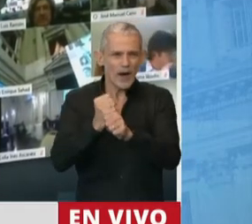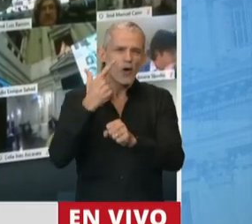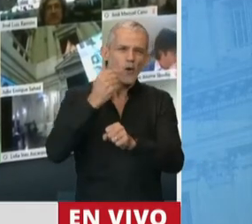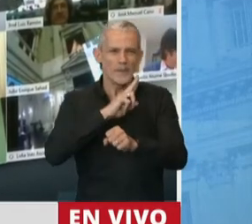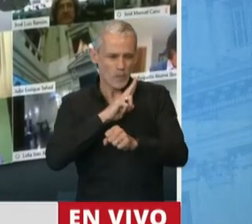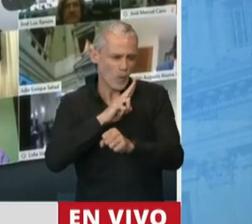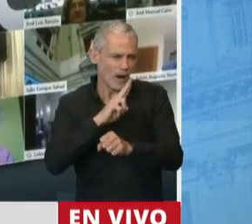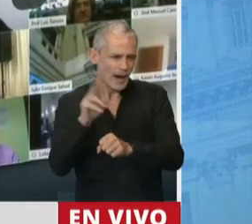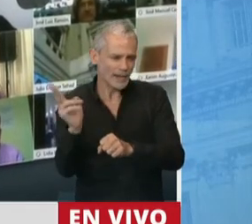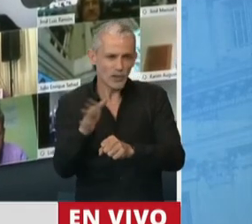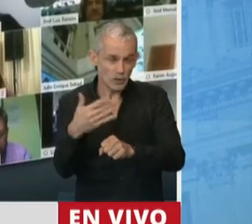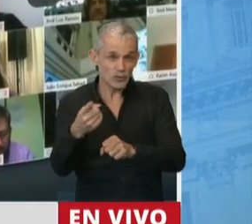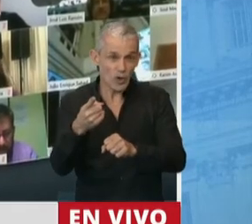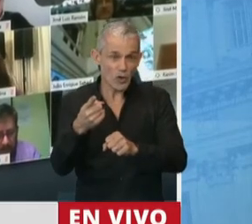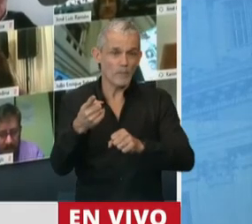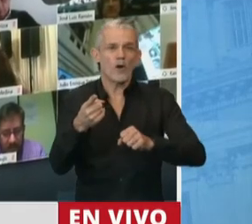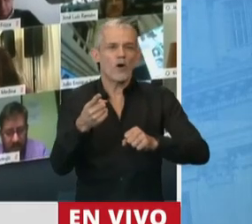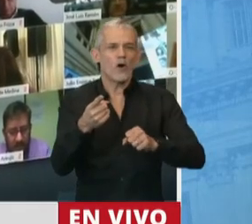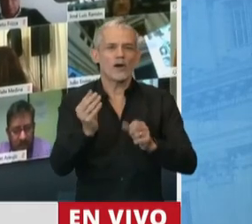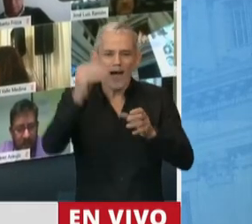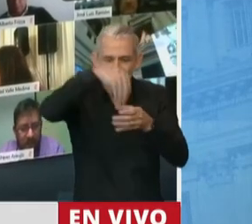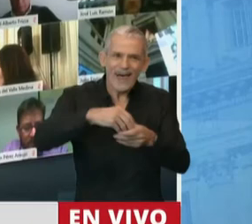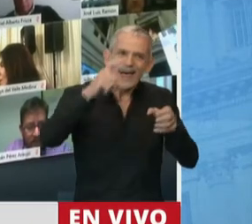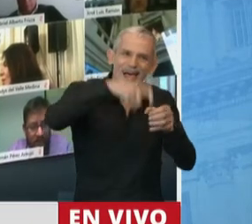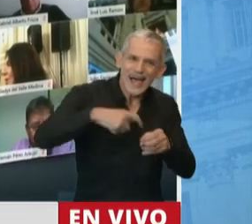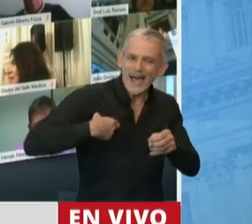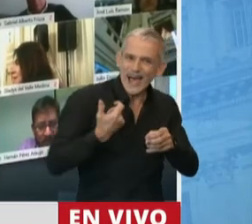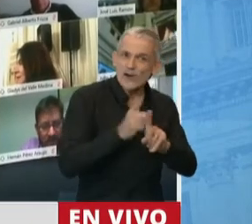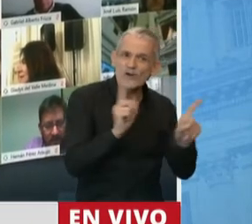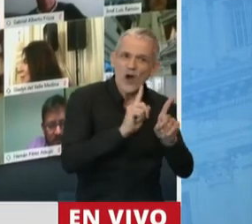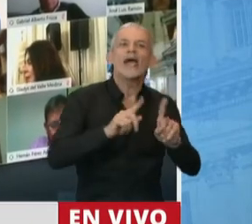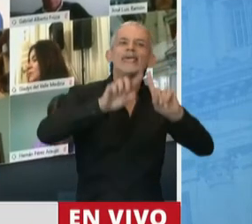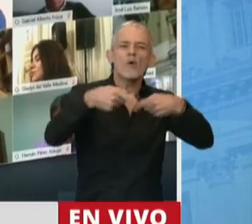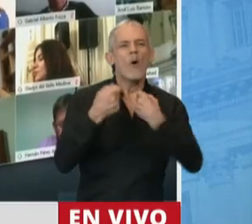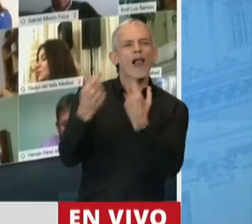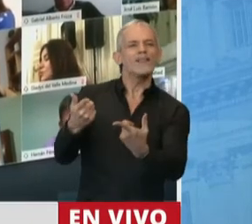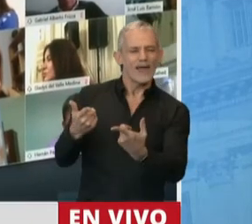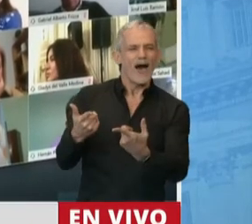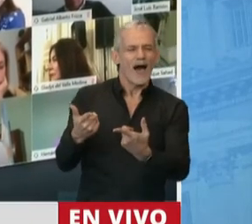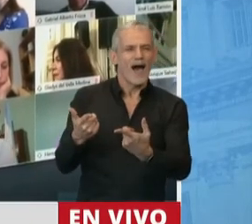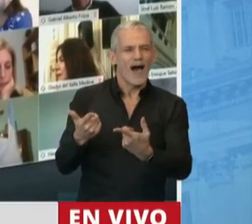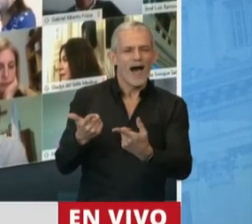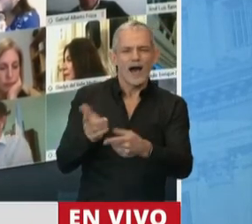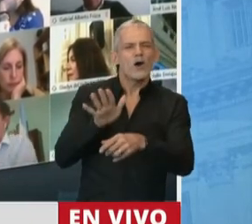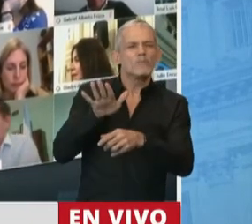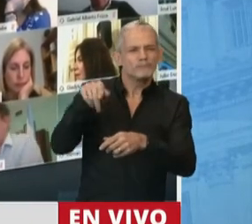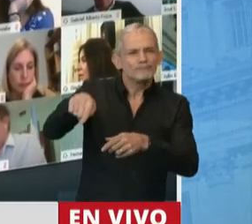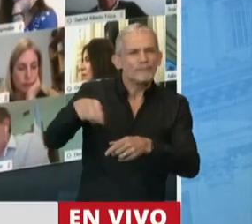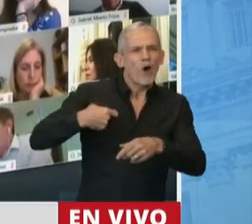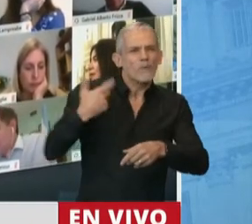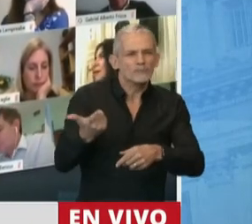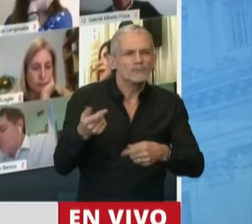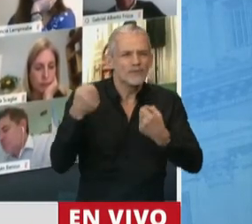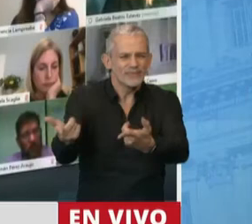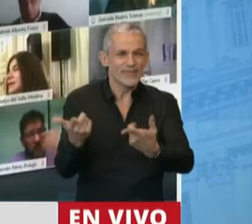trabajadoras no convencionados una cobertura sin lugar a dudas. Pero